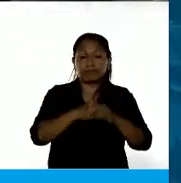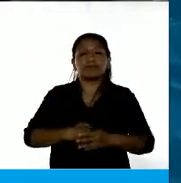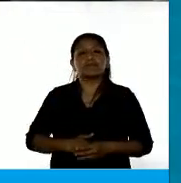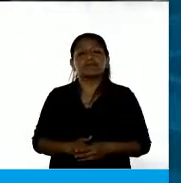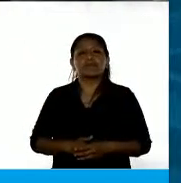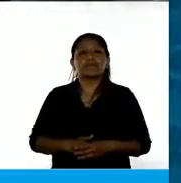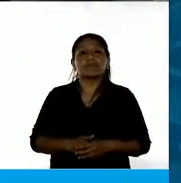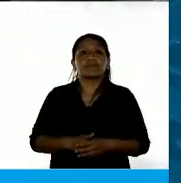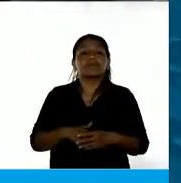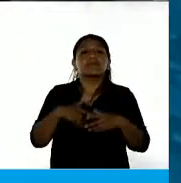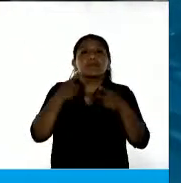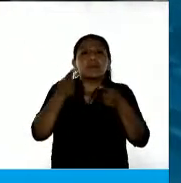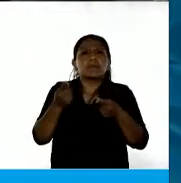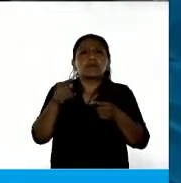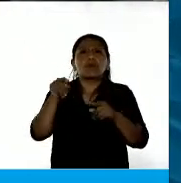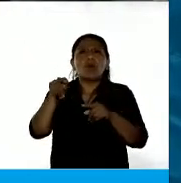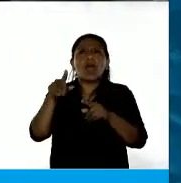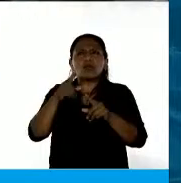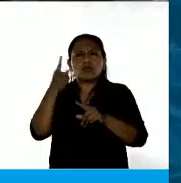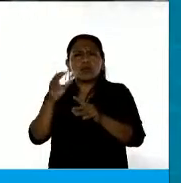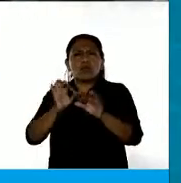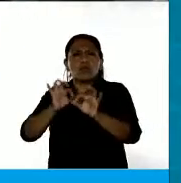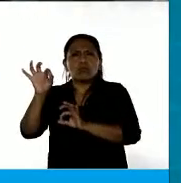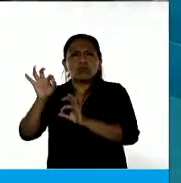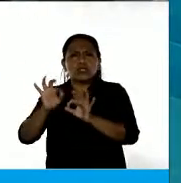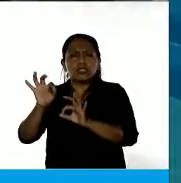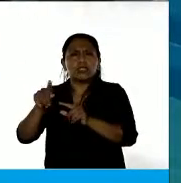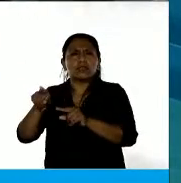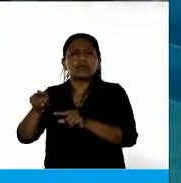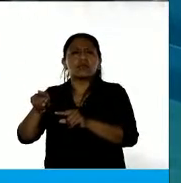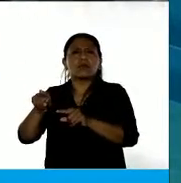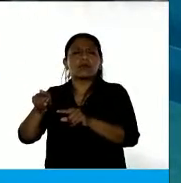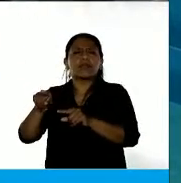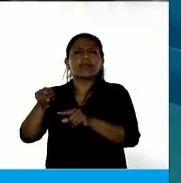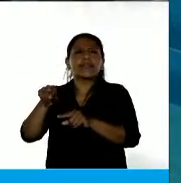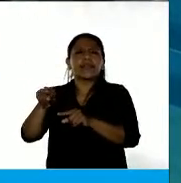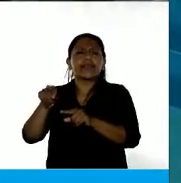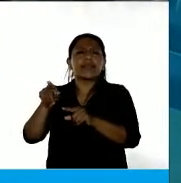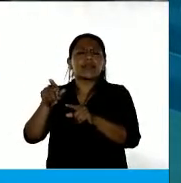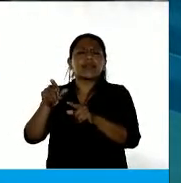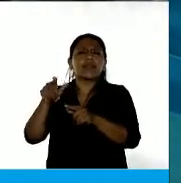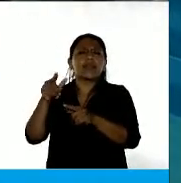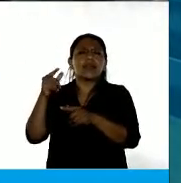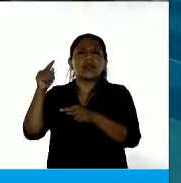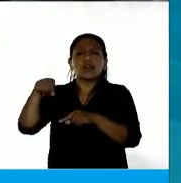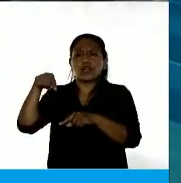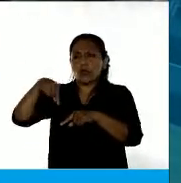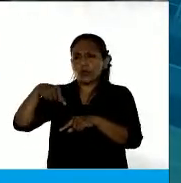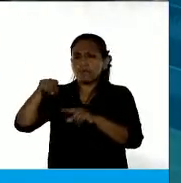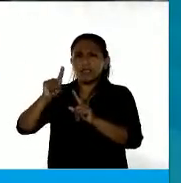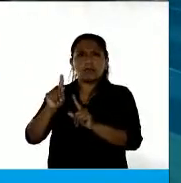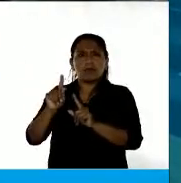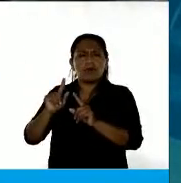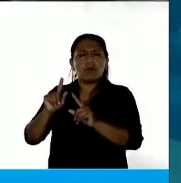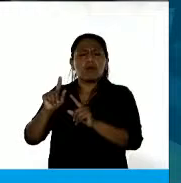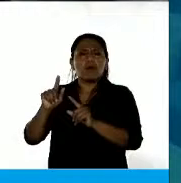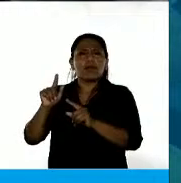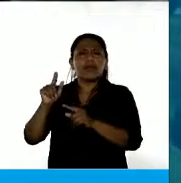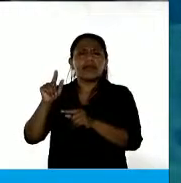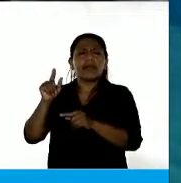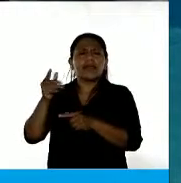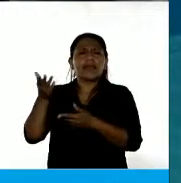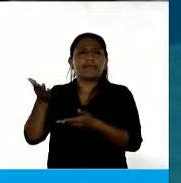Tenemos uno de los proyectos de los beneplácitos del día de hoy, es